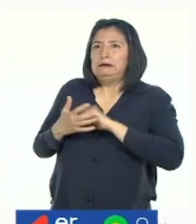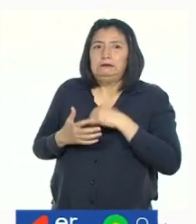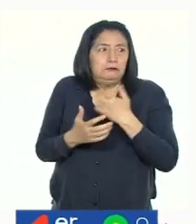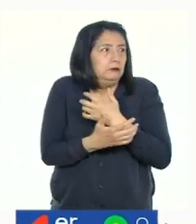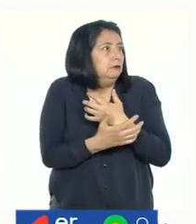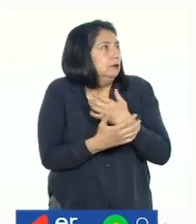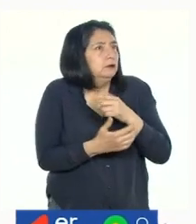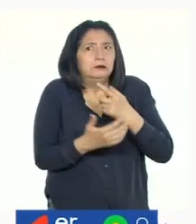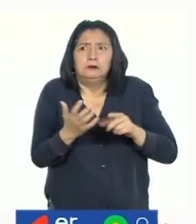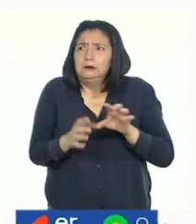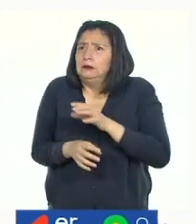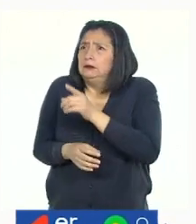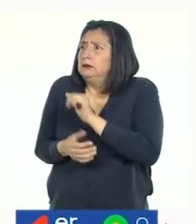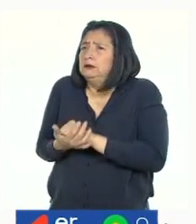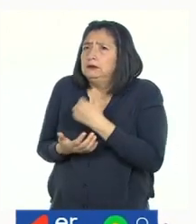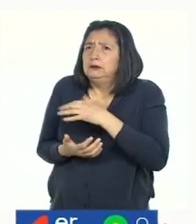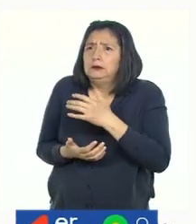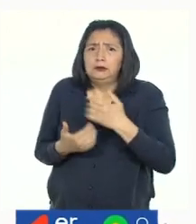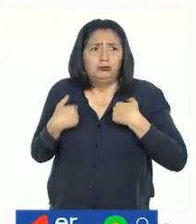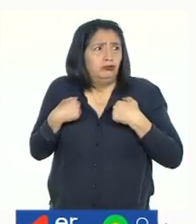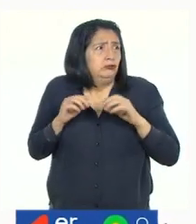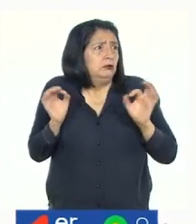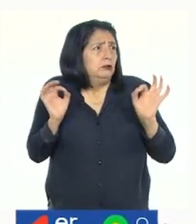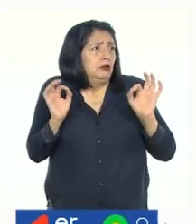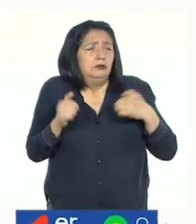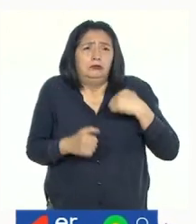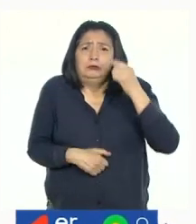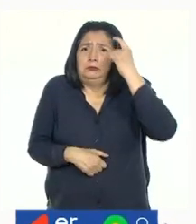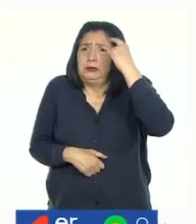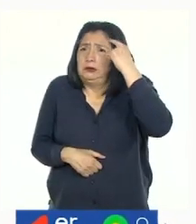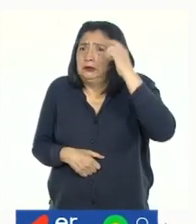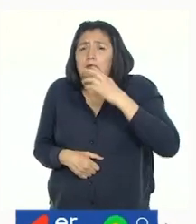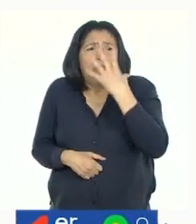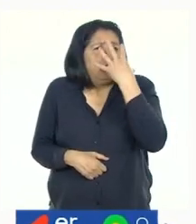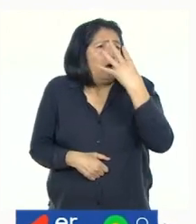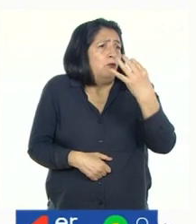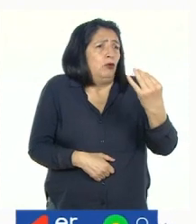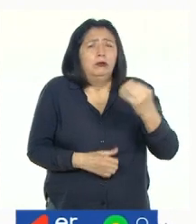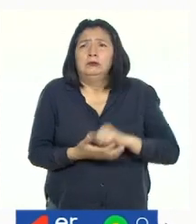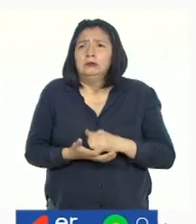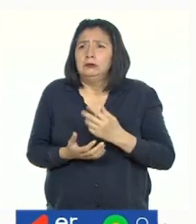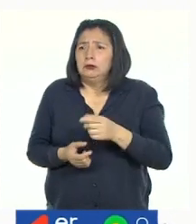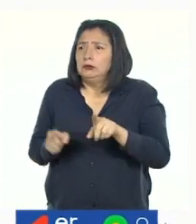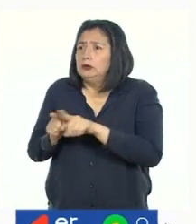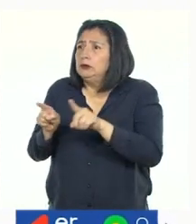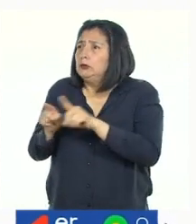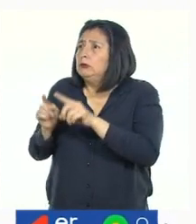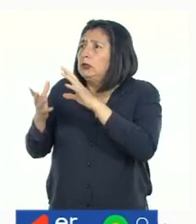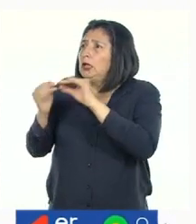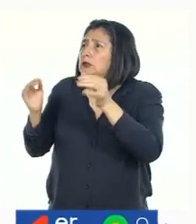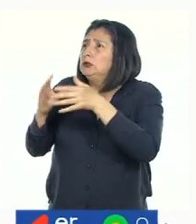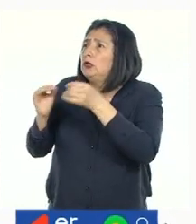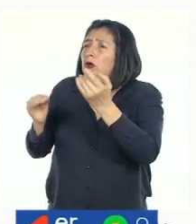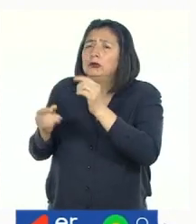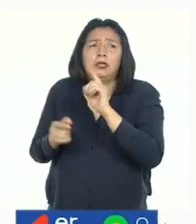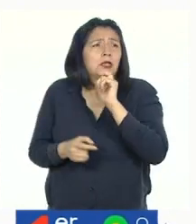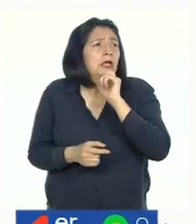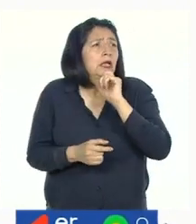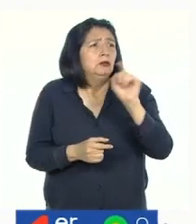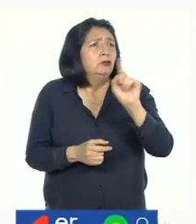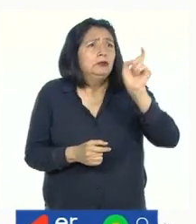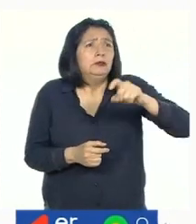¿Pero qué hiciste, Rita? Nada. Solo pensé en un lobo. Como en el cuento. Pero no